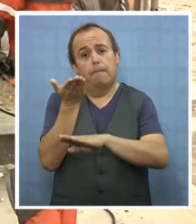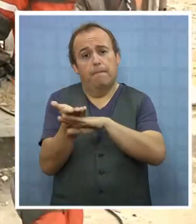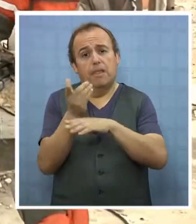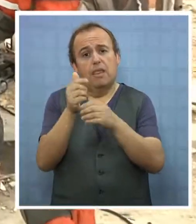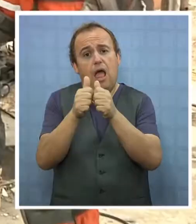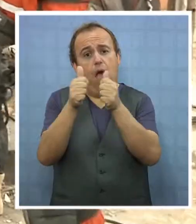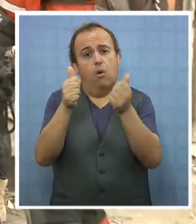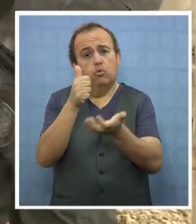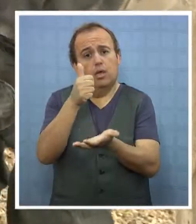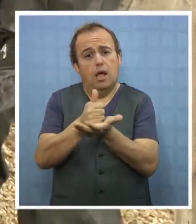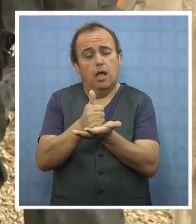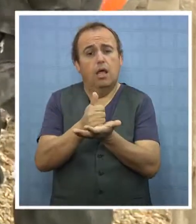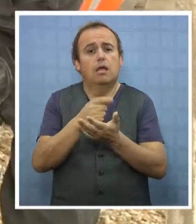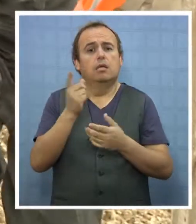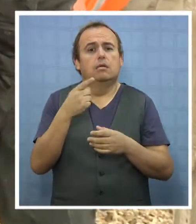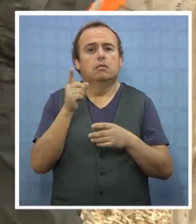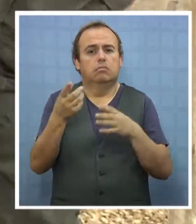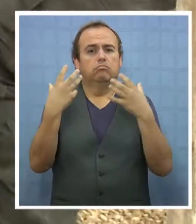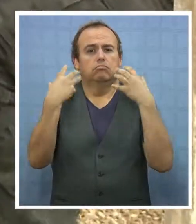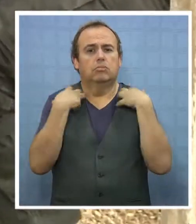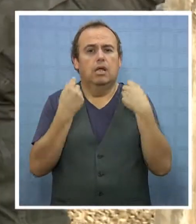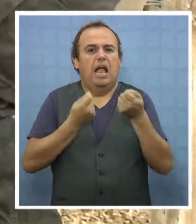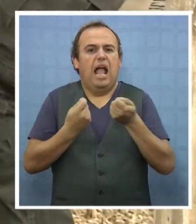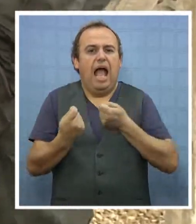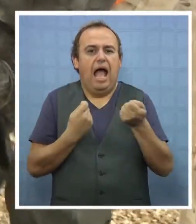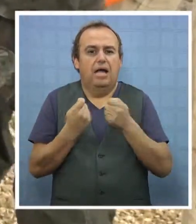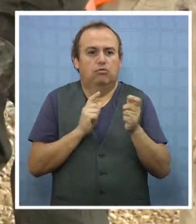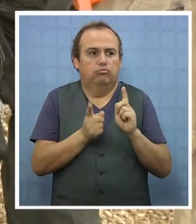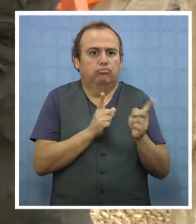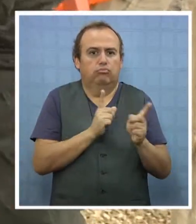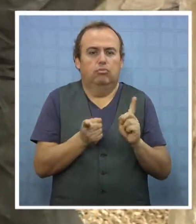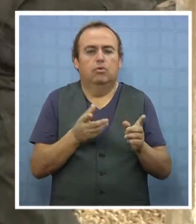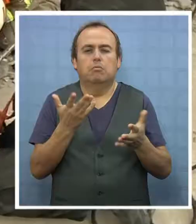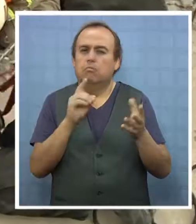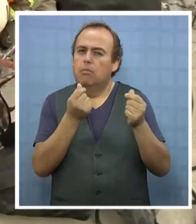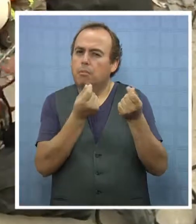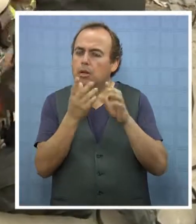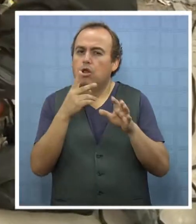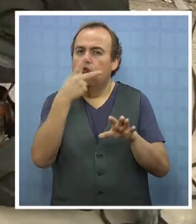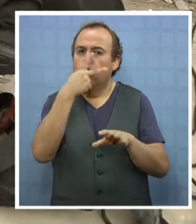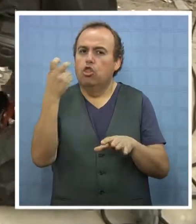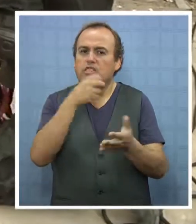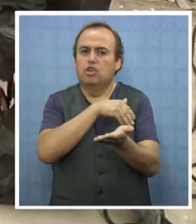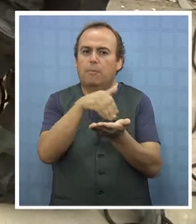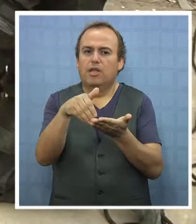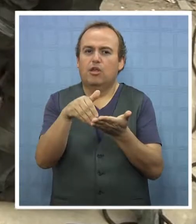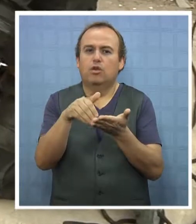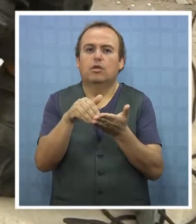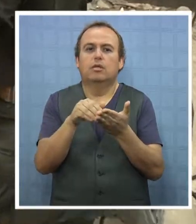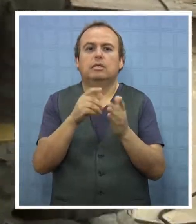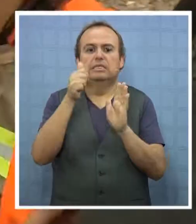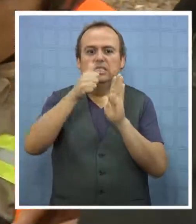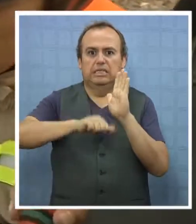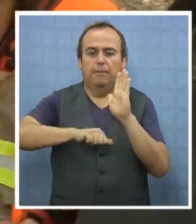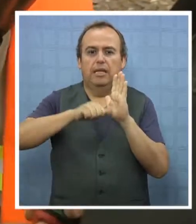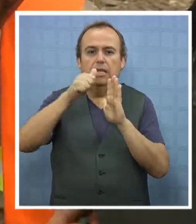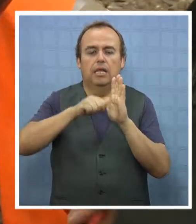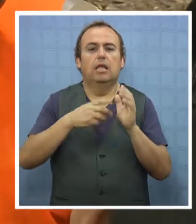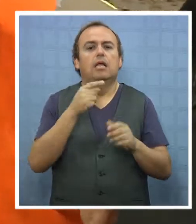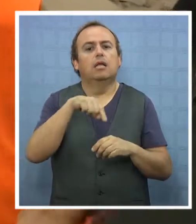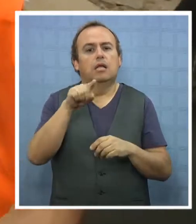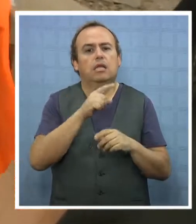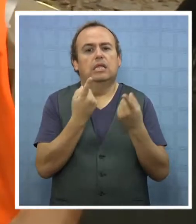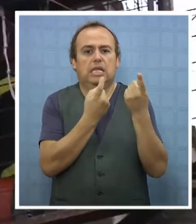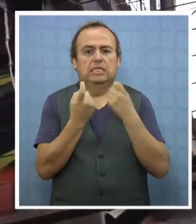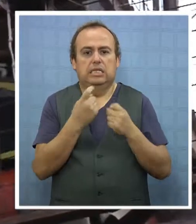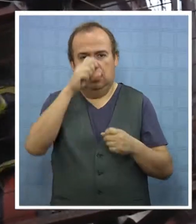autoridad comunal hacerse cargo de los gastos operacionales. Son aproximadamente 200 millones de pesos semestrales lo que necesita